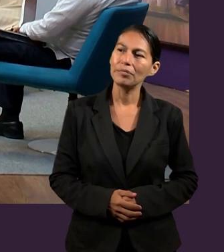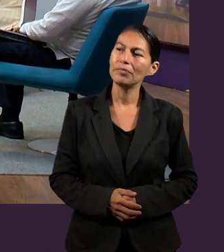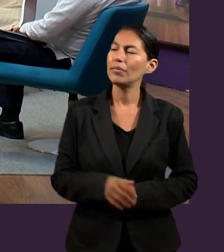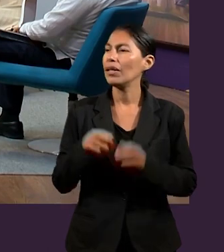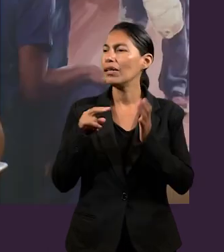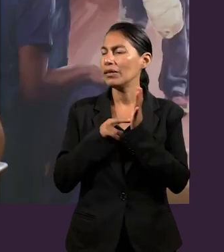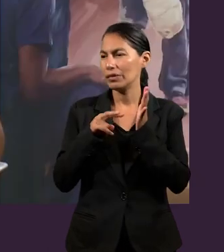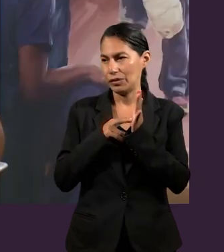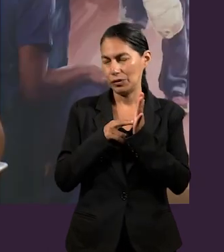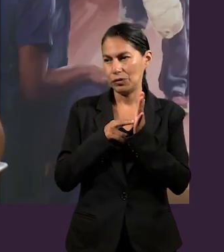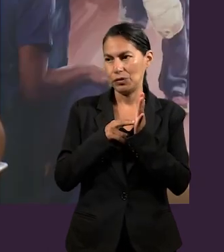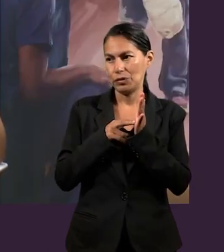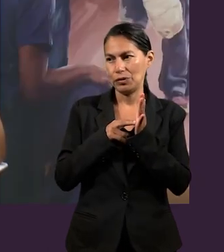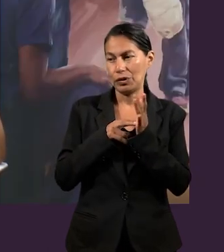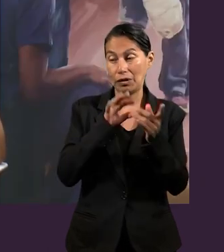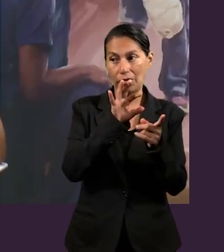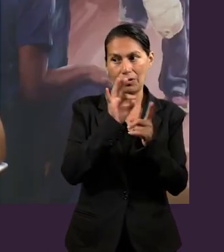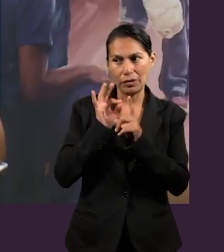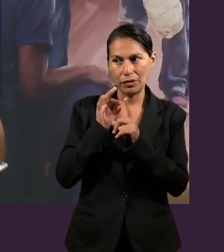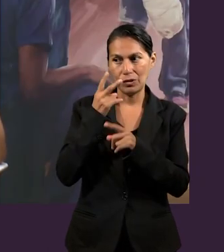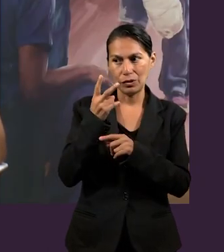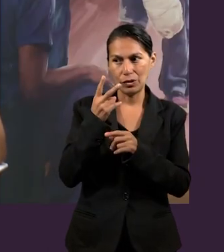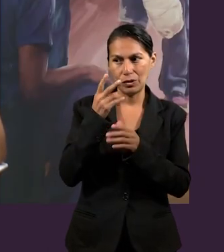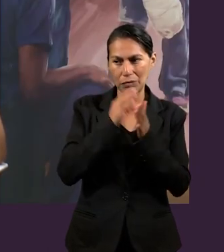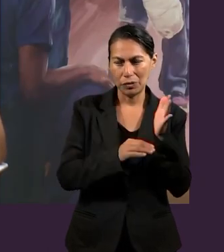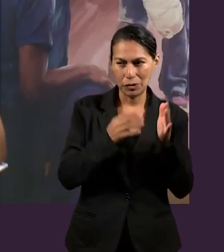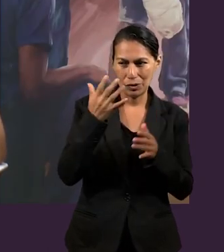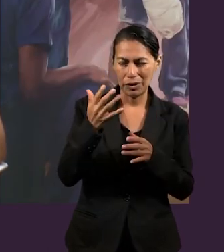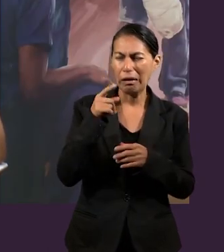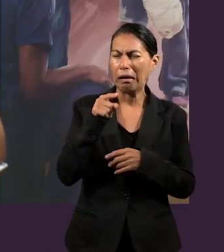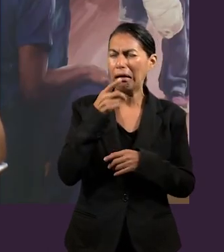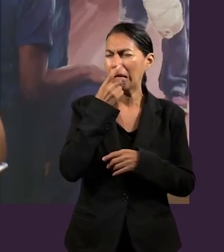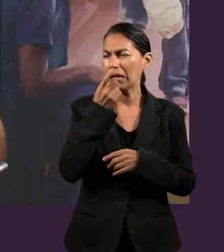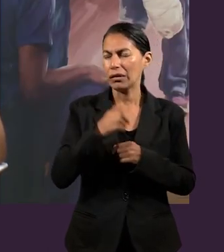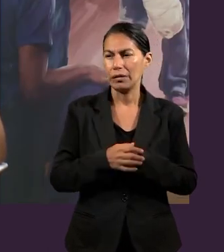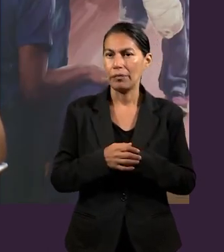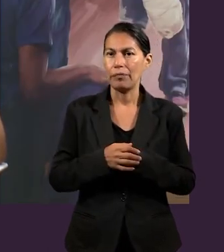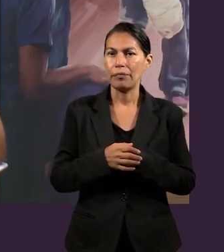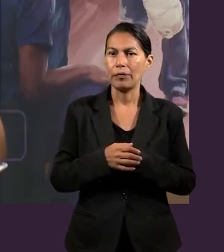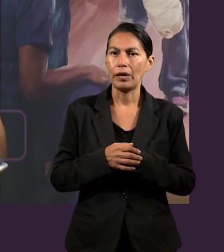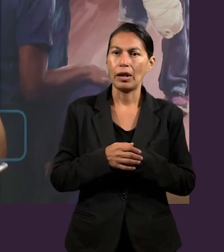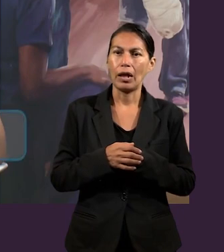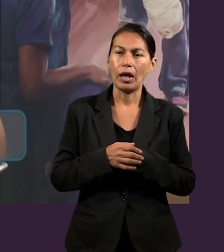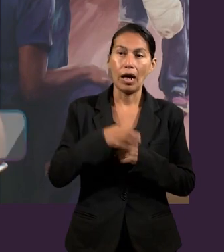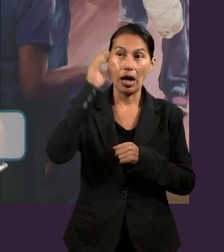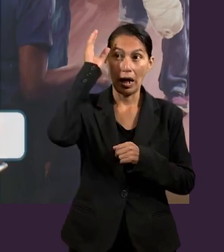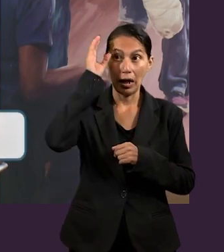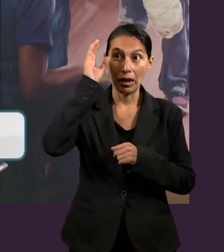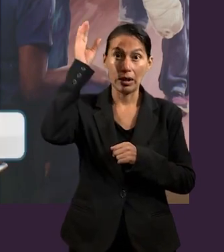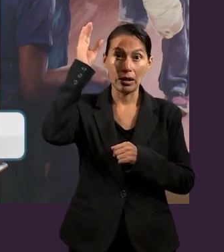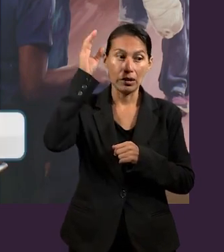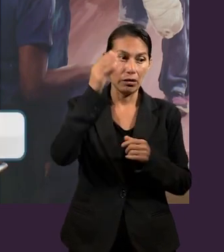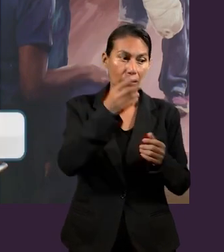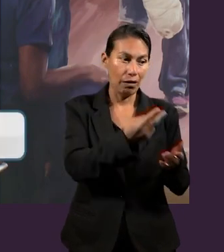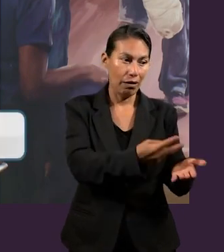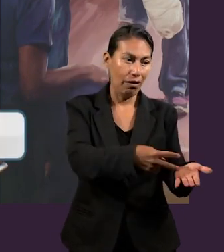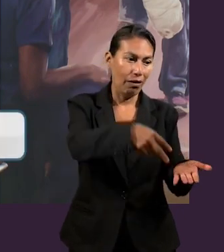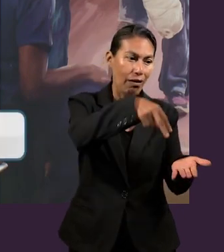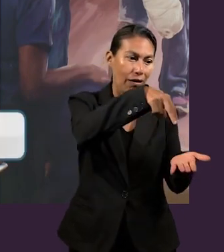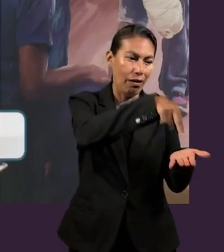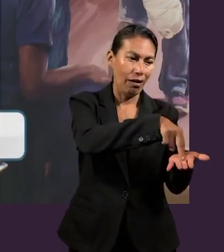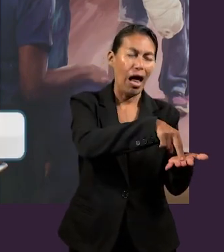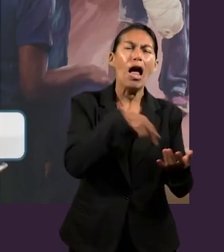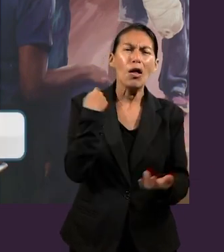En el versículo de Efesios 2, 5 dice, Nos dio vida junto con Cristo, aún cuando